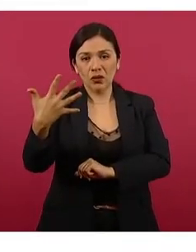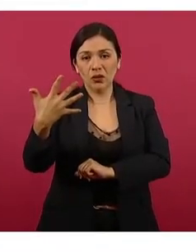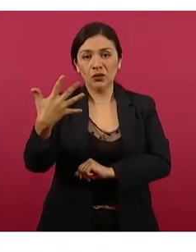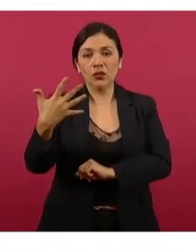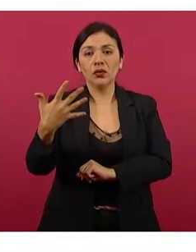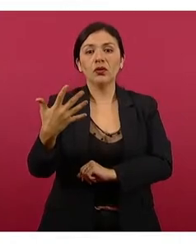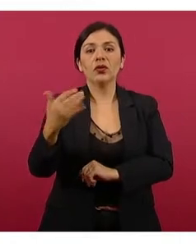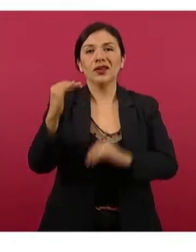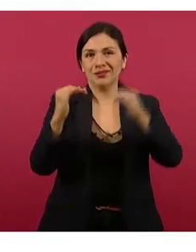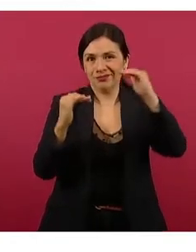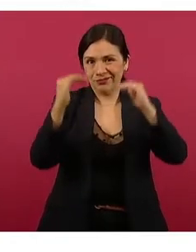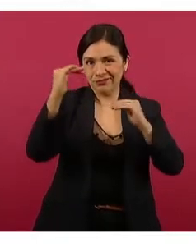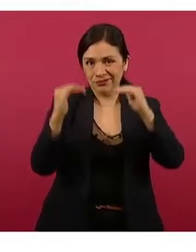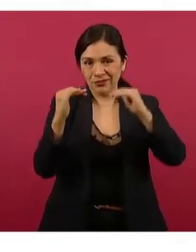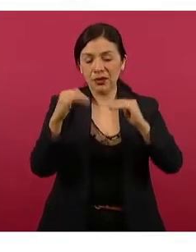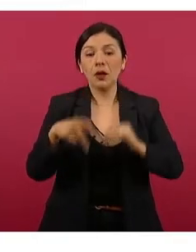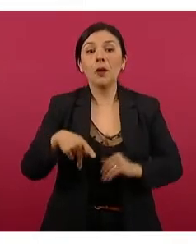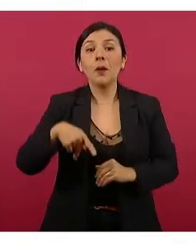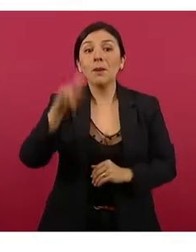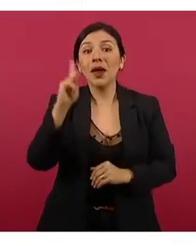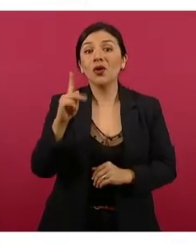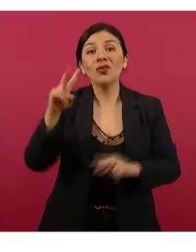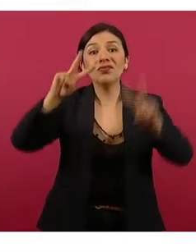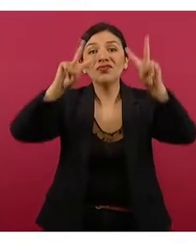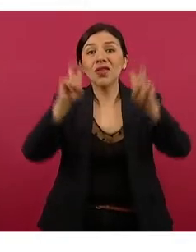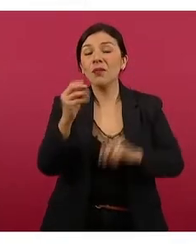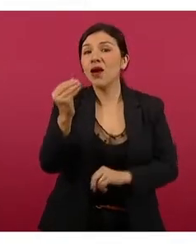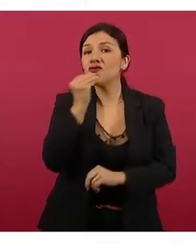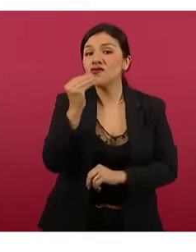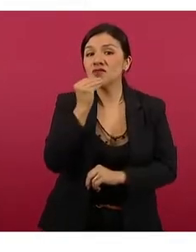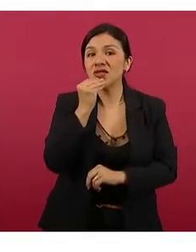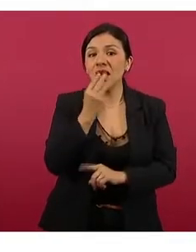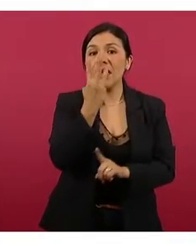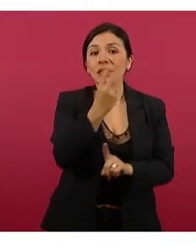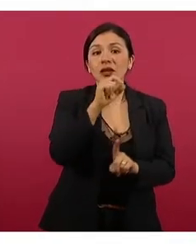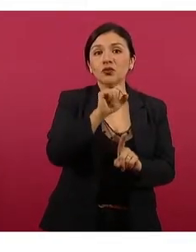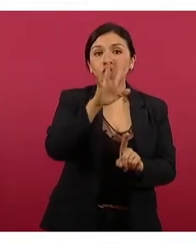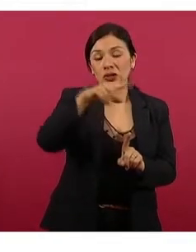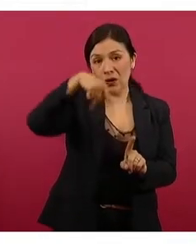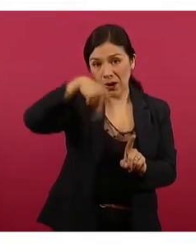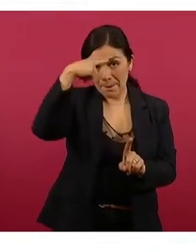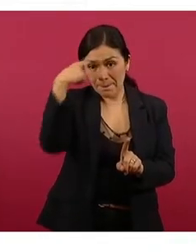Sin embargo, en alimentos, 3.5 nosotros